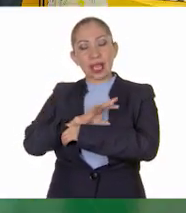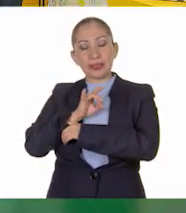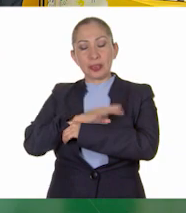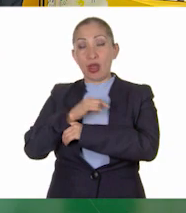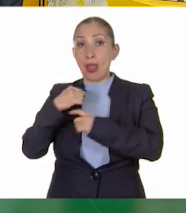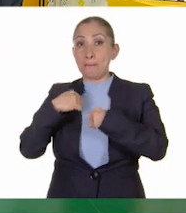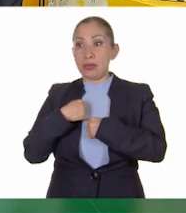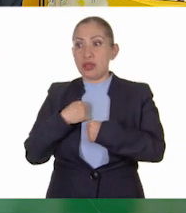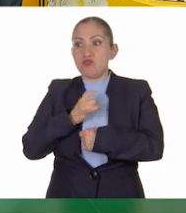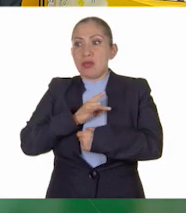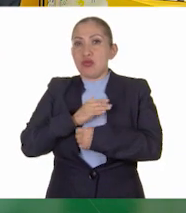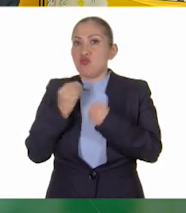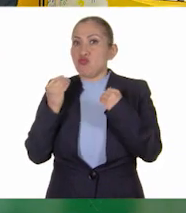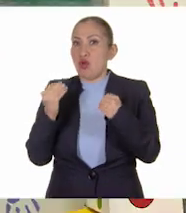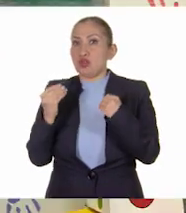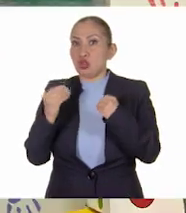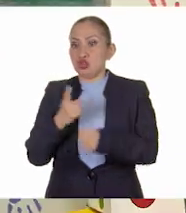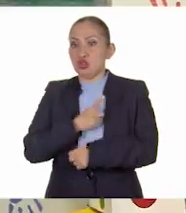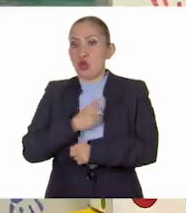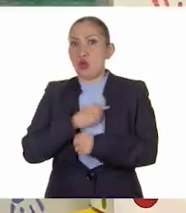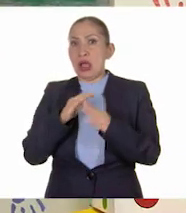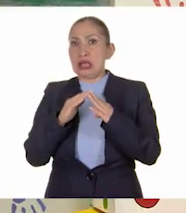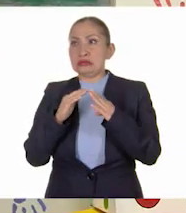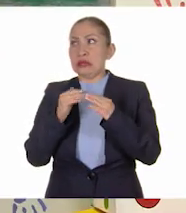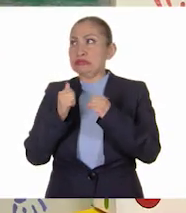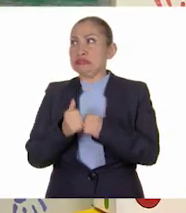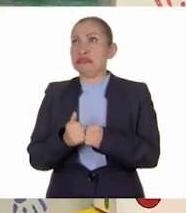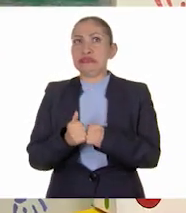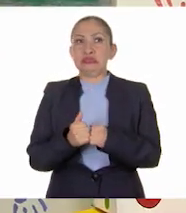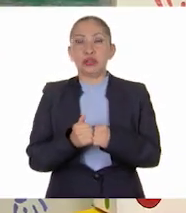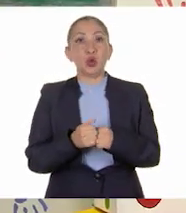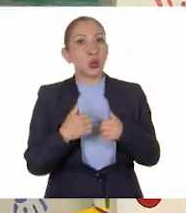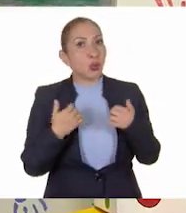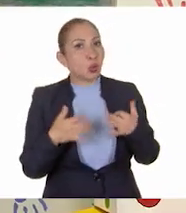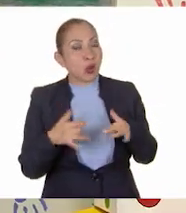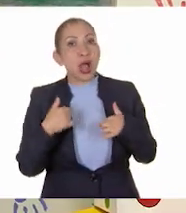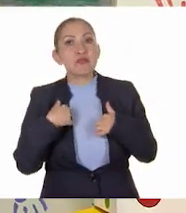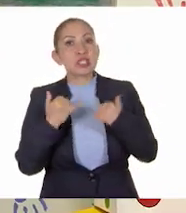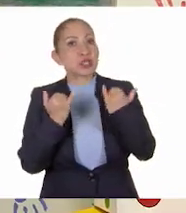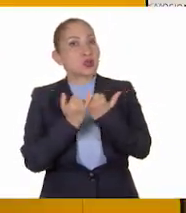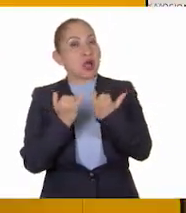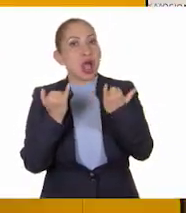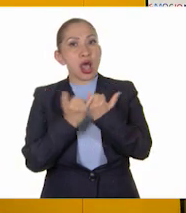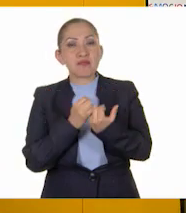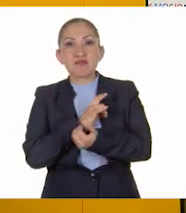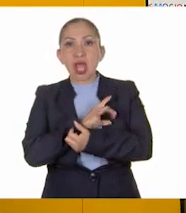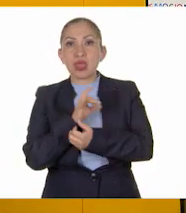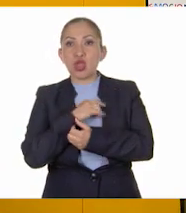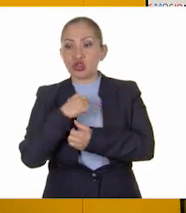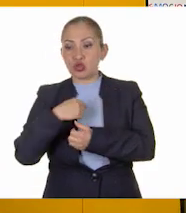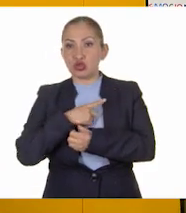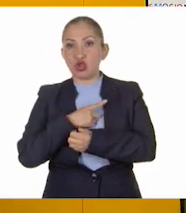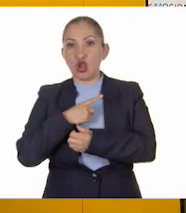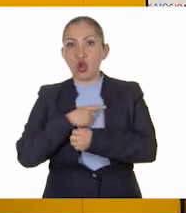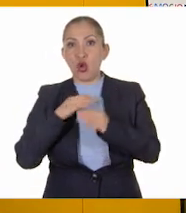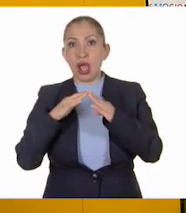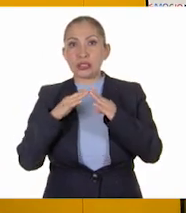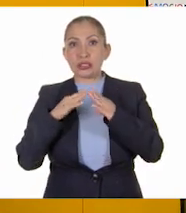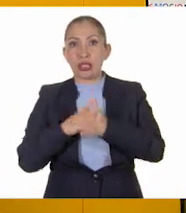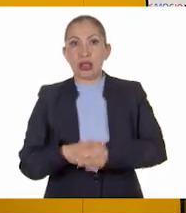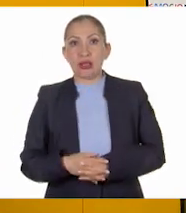Bueno, a mí me da mucho miedo quedarme solo en casa. Uy, a mí también me da miedo quedarme solito.